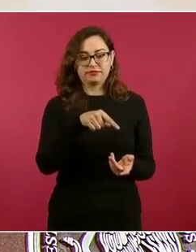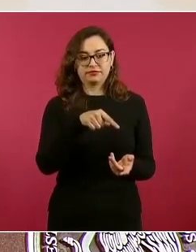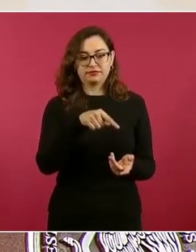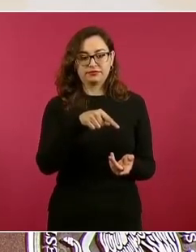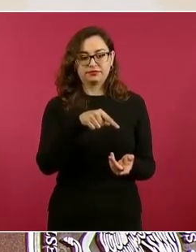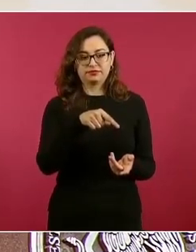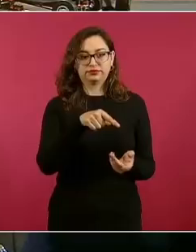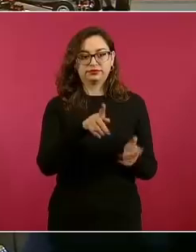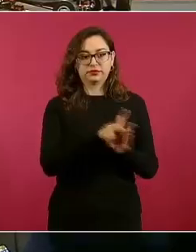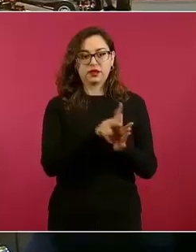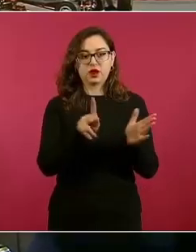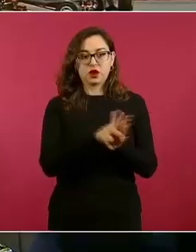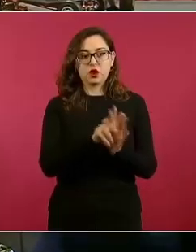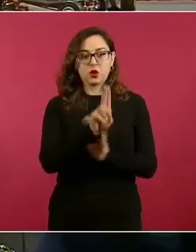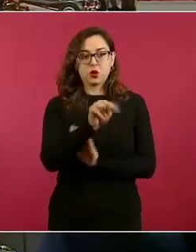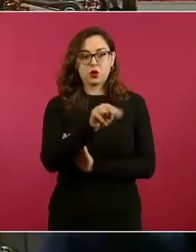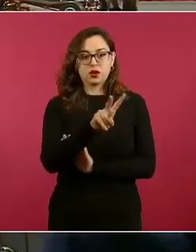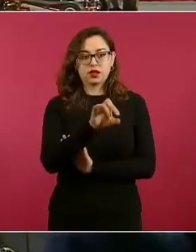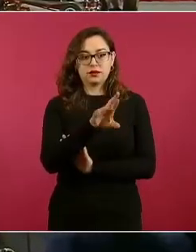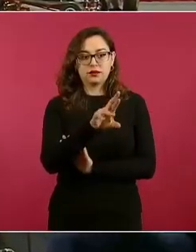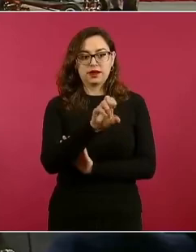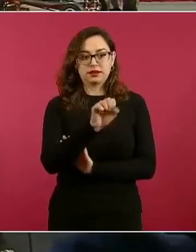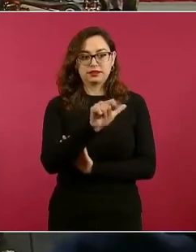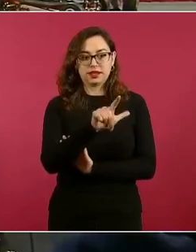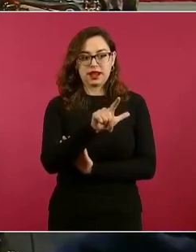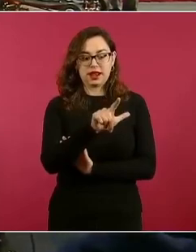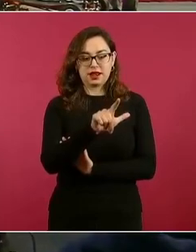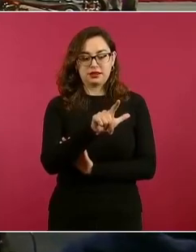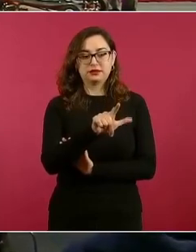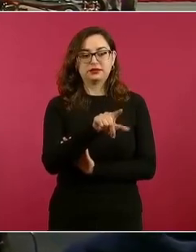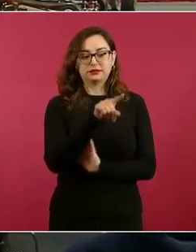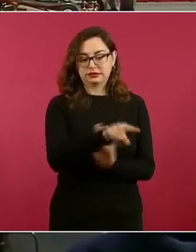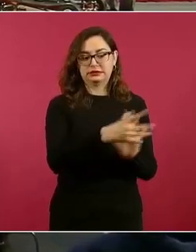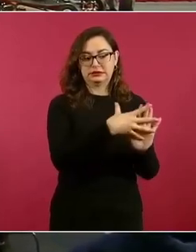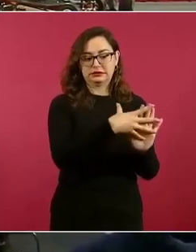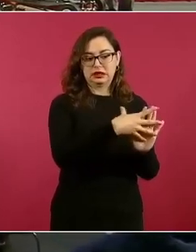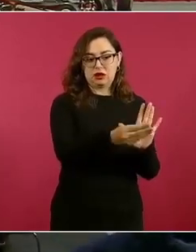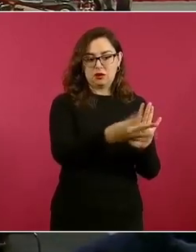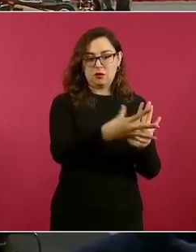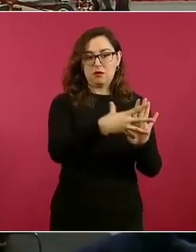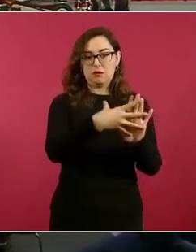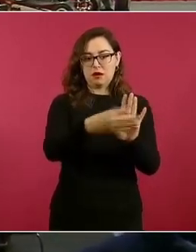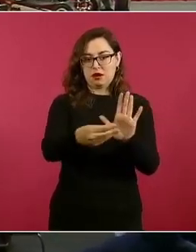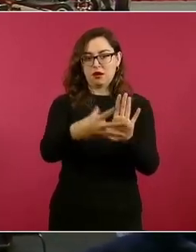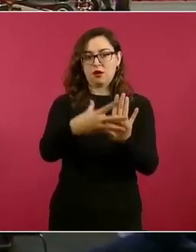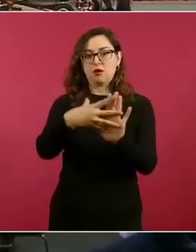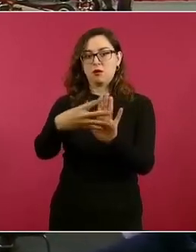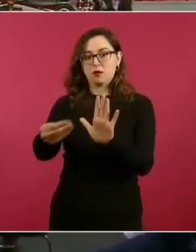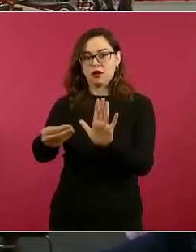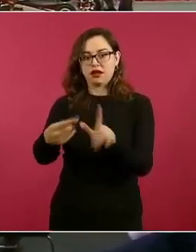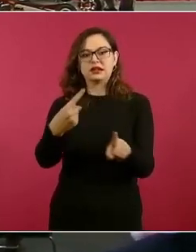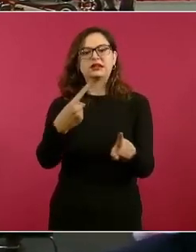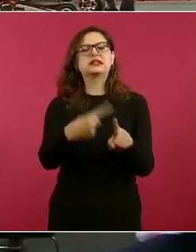Universal, el que lo retoma, es